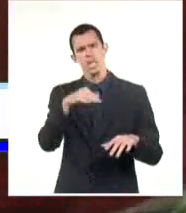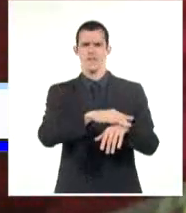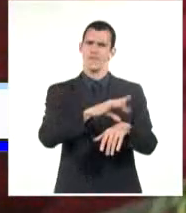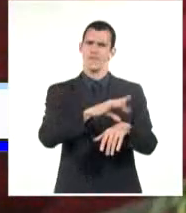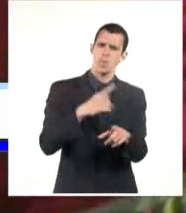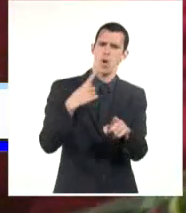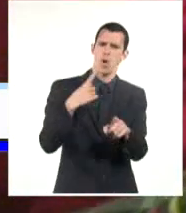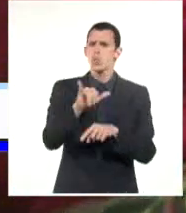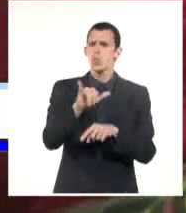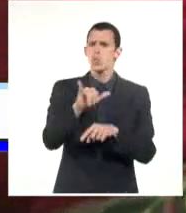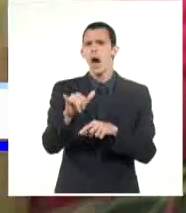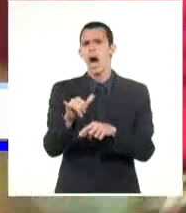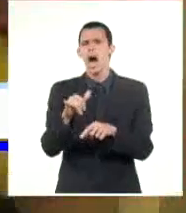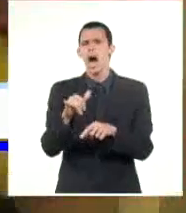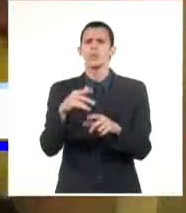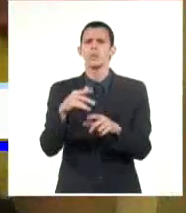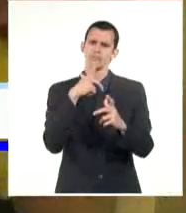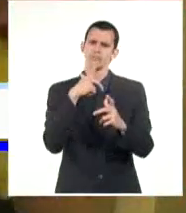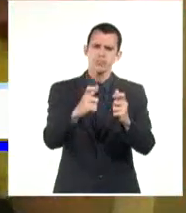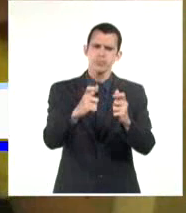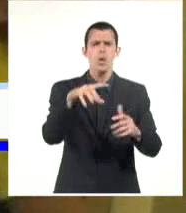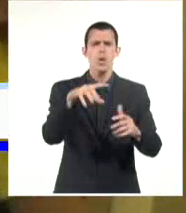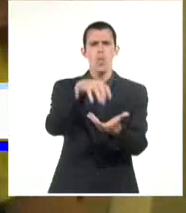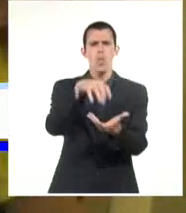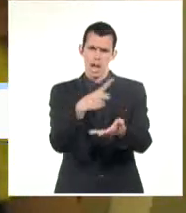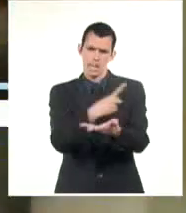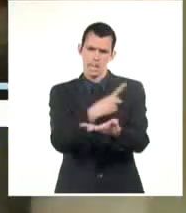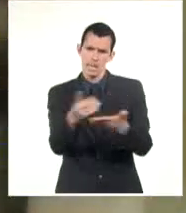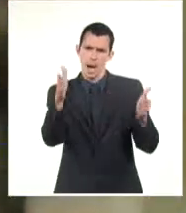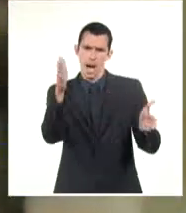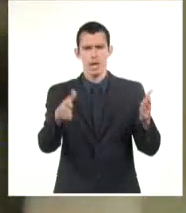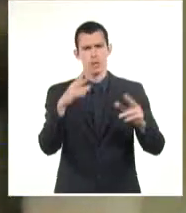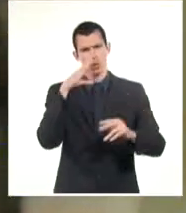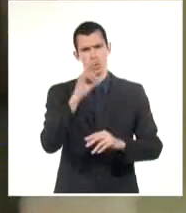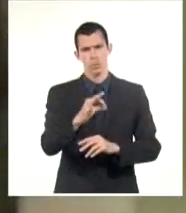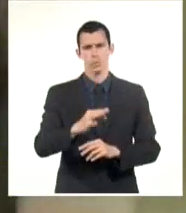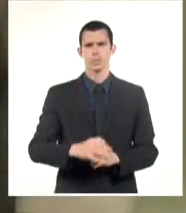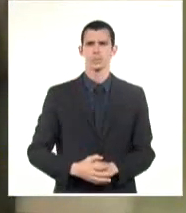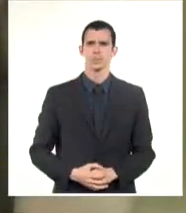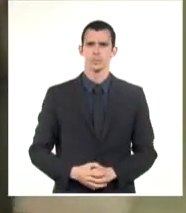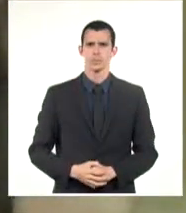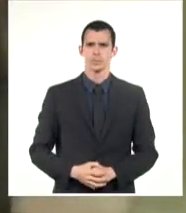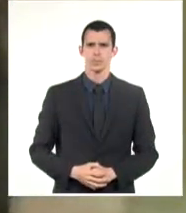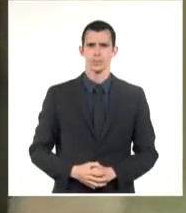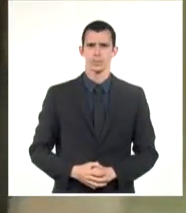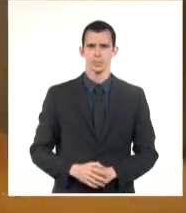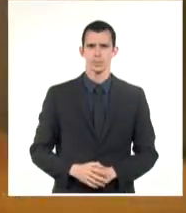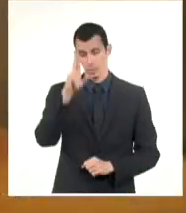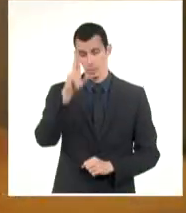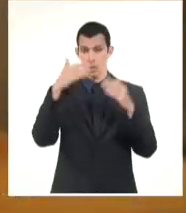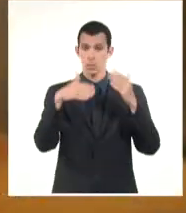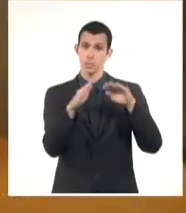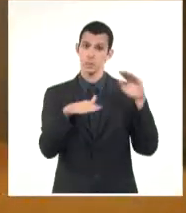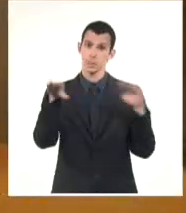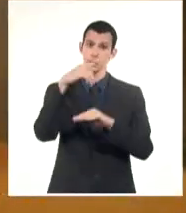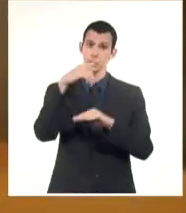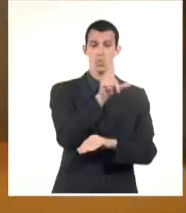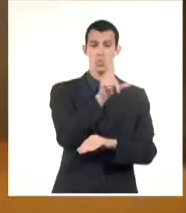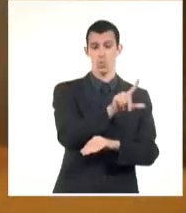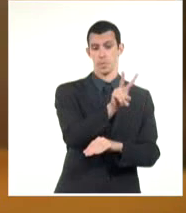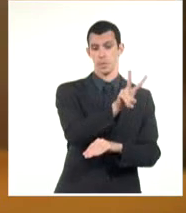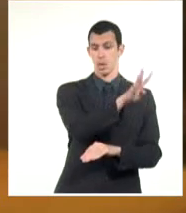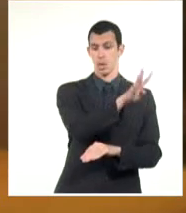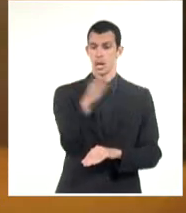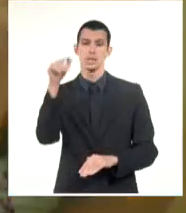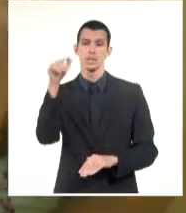vacunarse en la semana de la campaña. La información del Ministerio de Salud Pública señala que entre el lunes 24 y el sábado 29